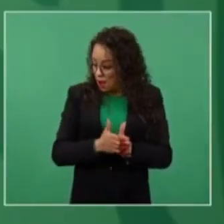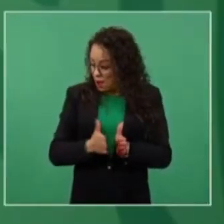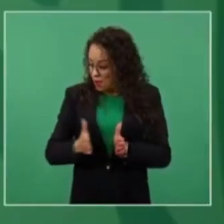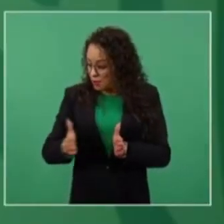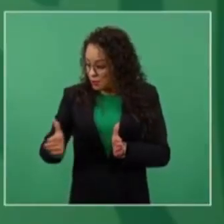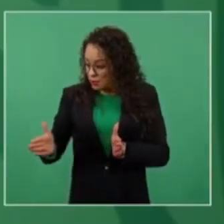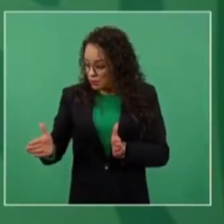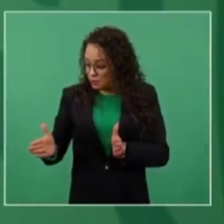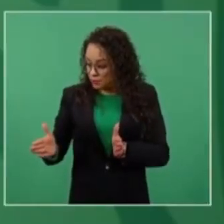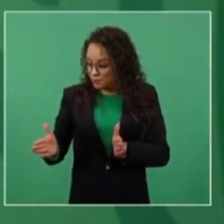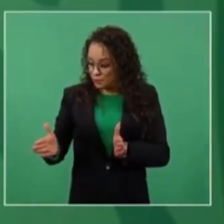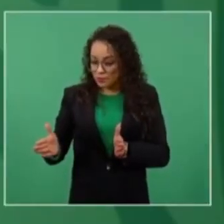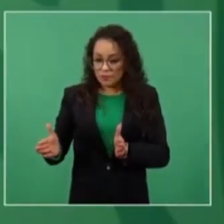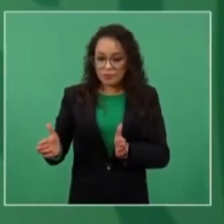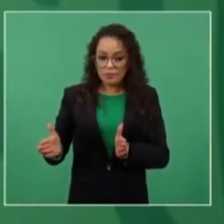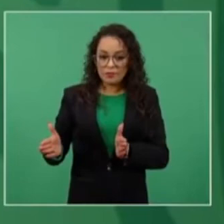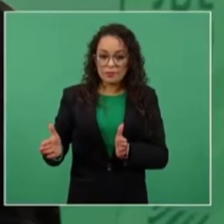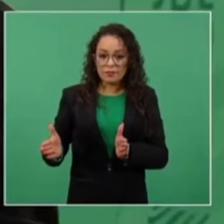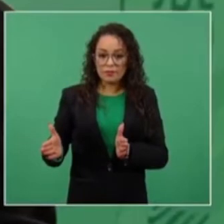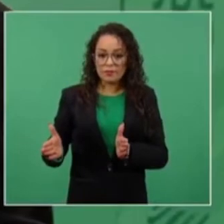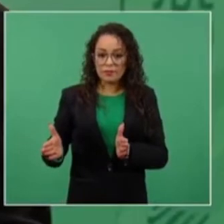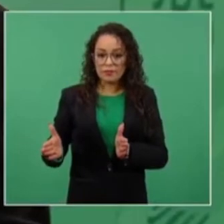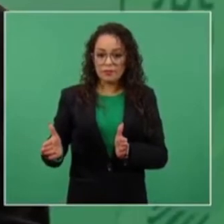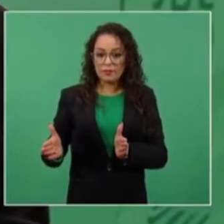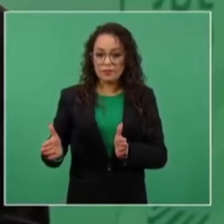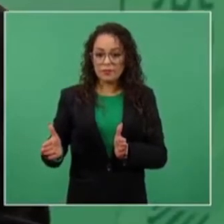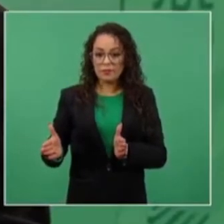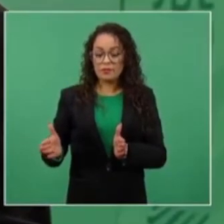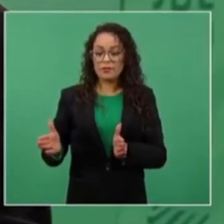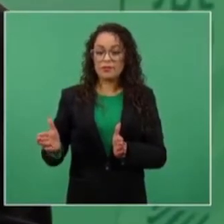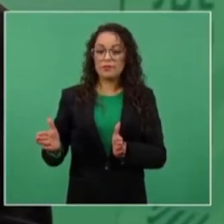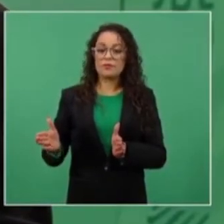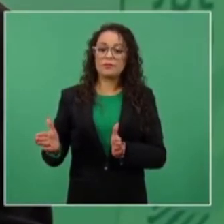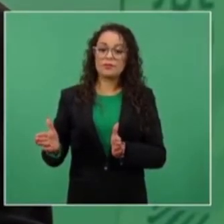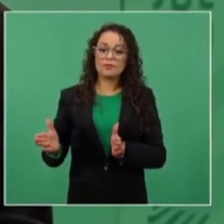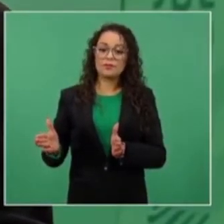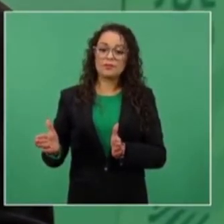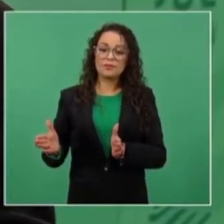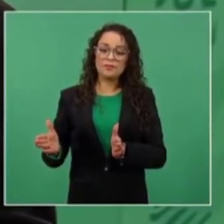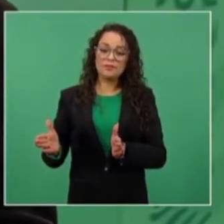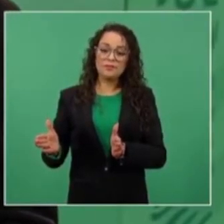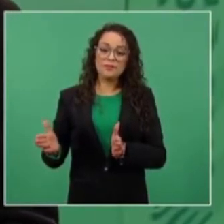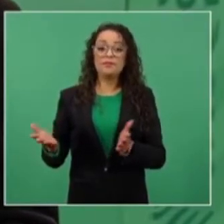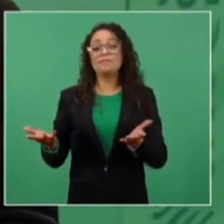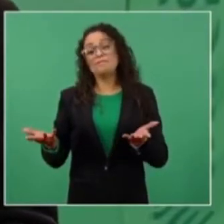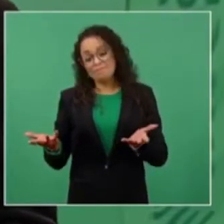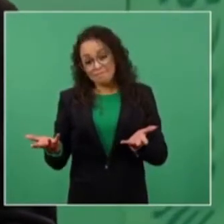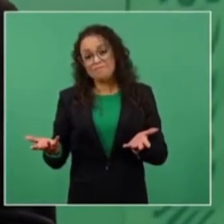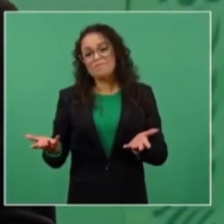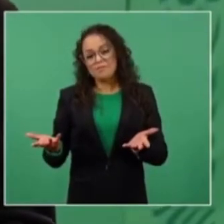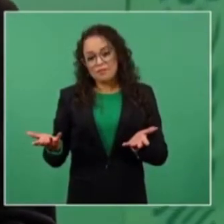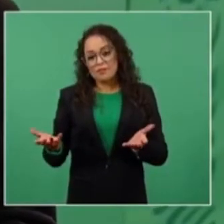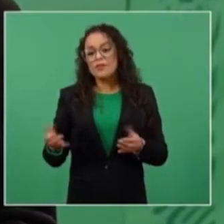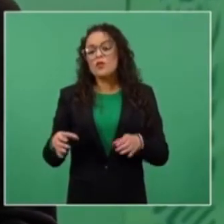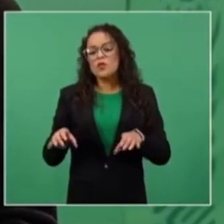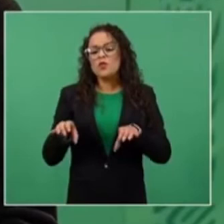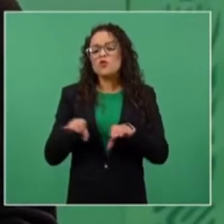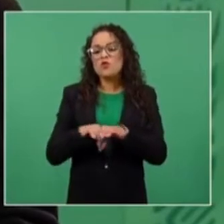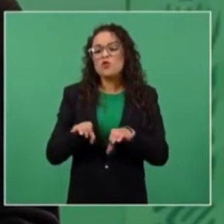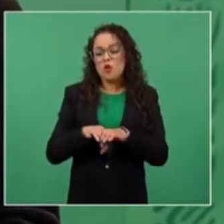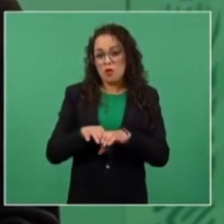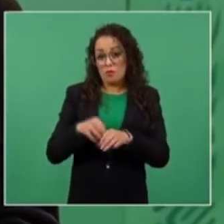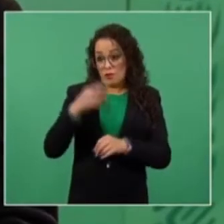atemperar el agravio o para llevar a cabo un desagravio a la